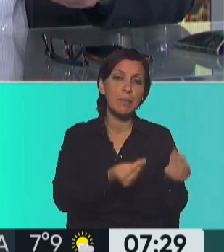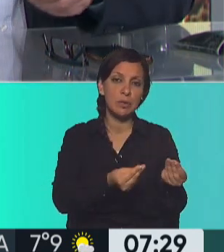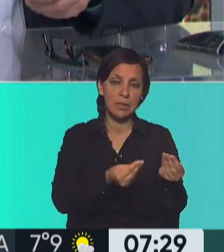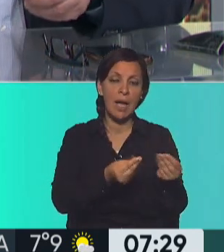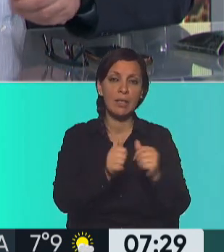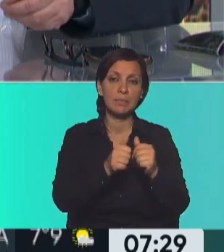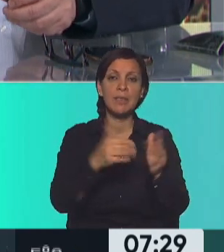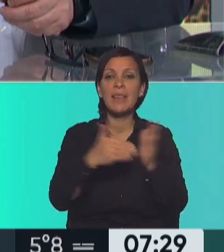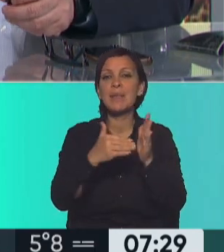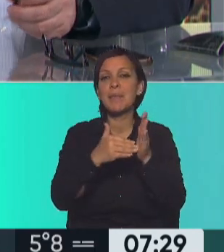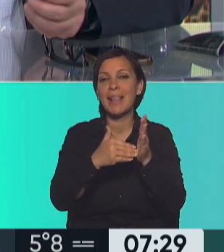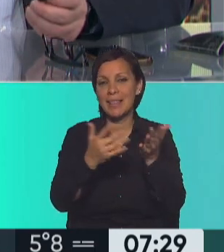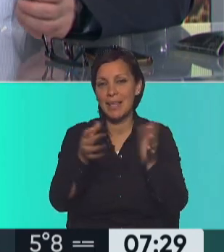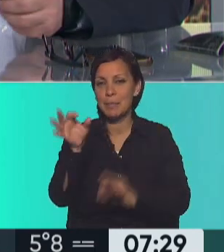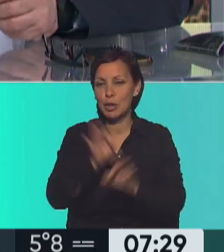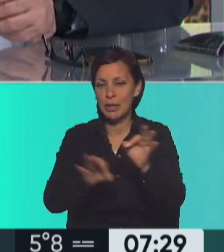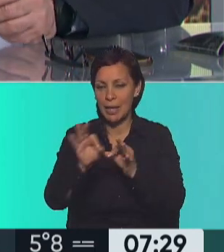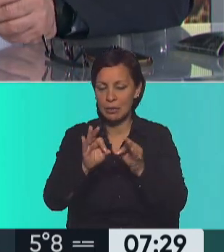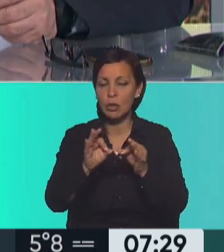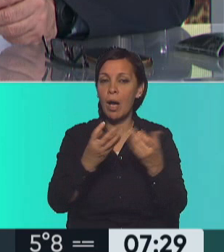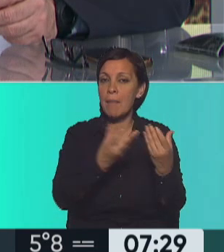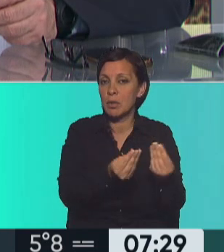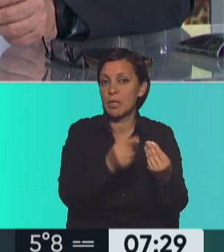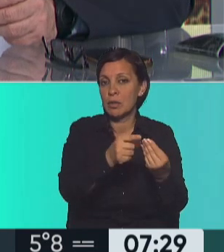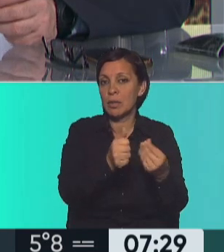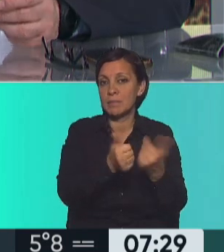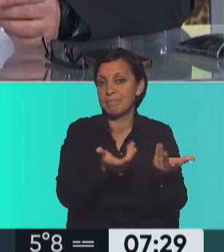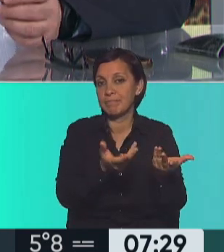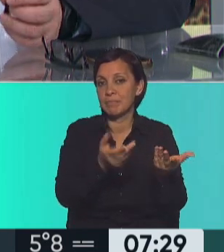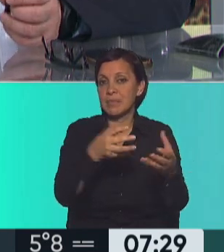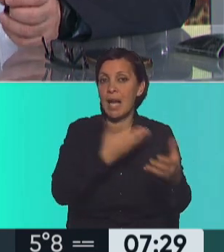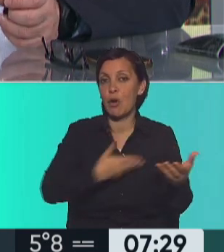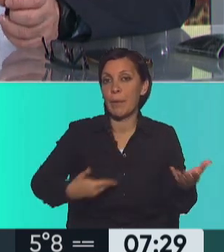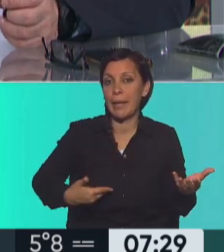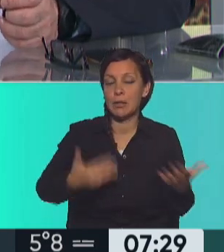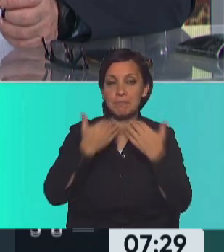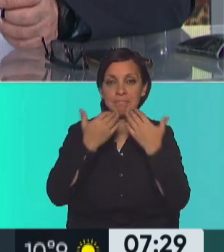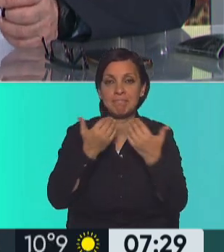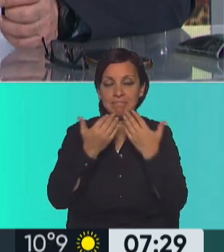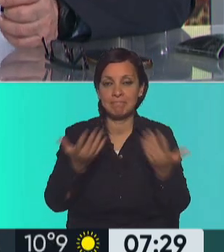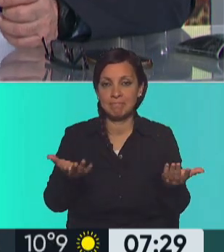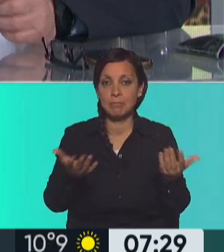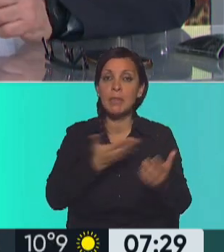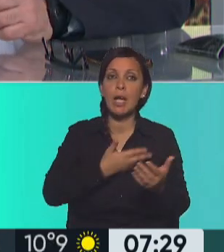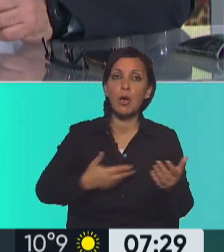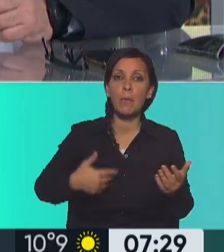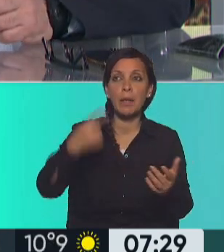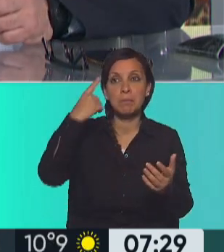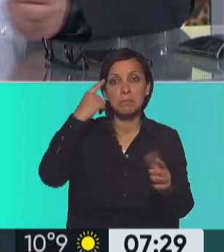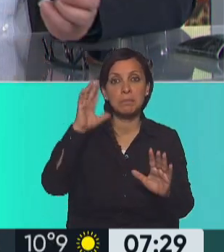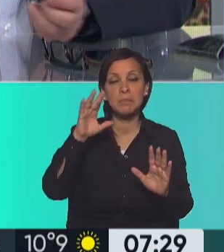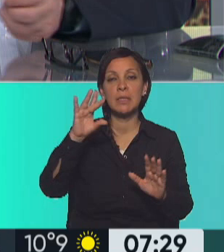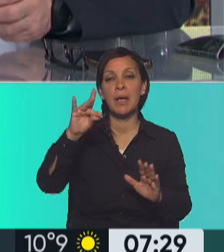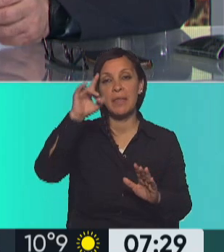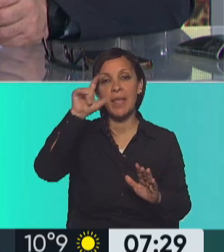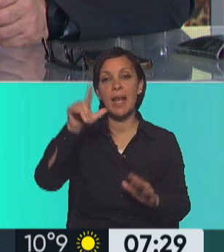diferentes votaciones de la Cámara de Diputados, también acompañando al oficialismo. El oficialismo dice, podemos llegar a contar con el voto de Natalia de la